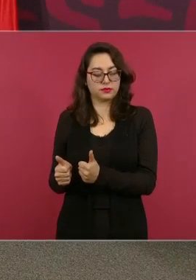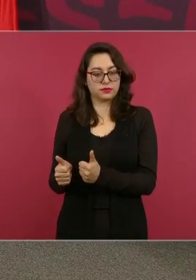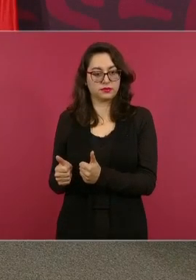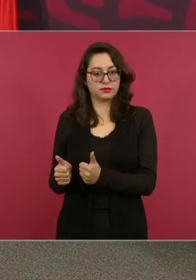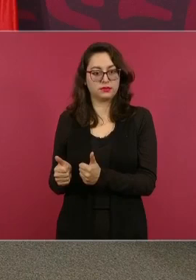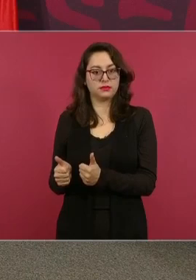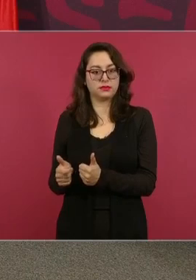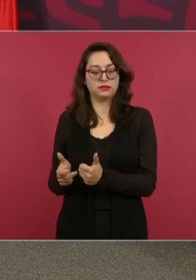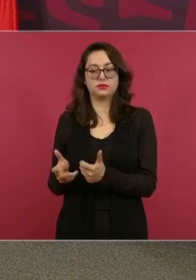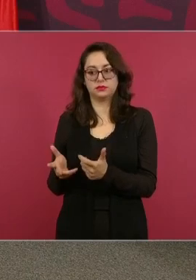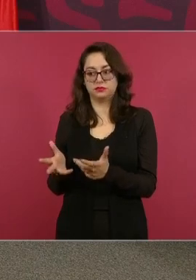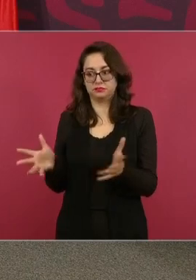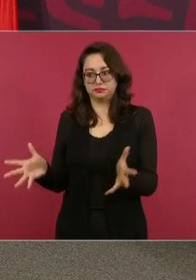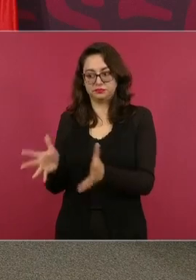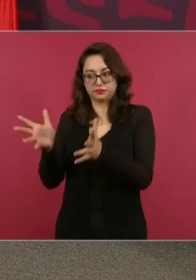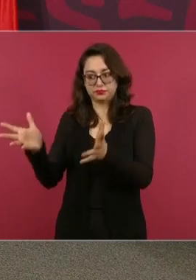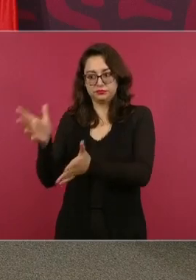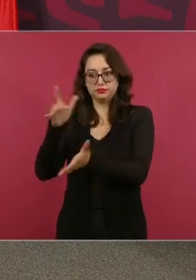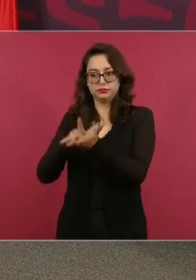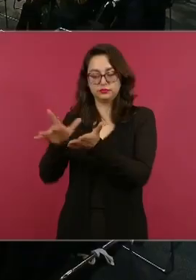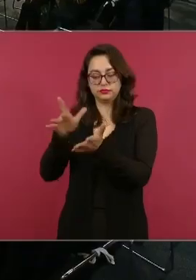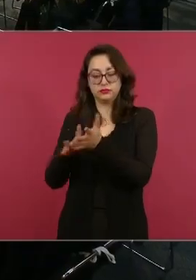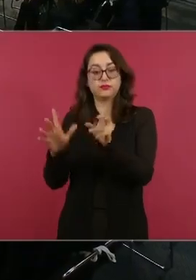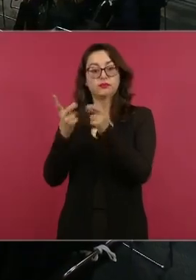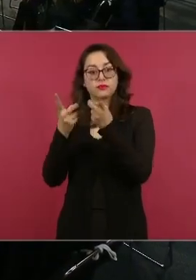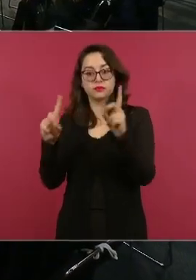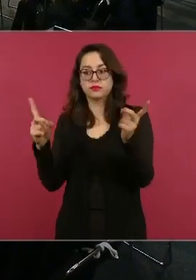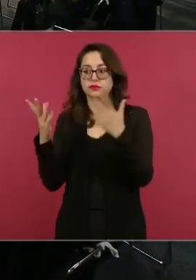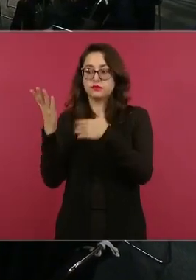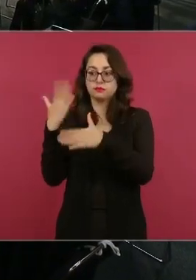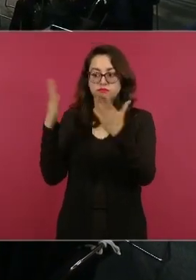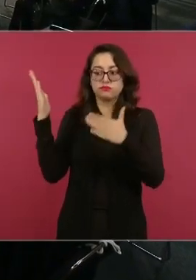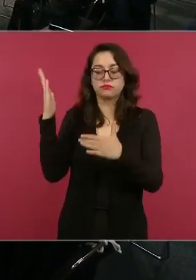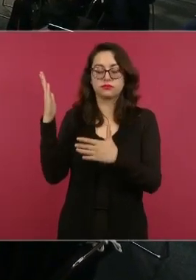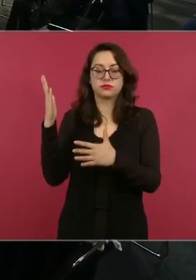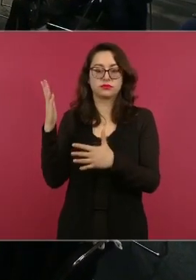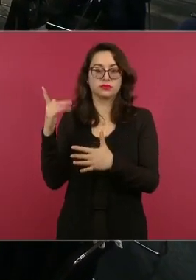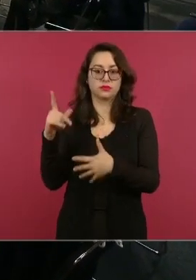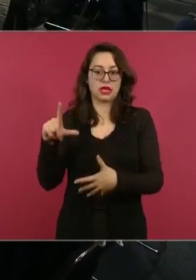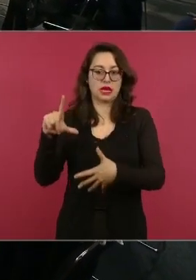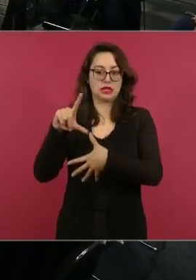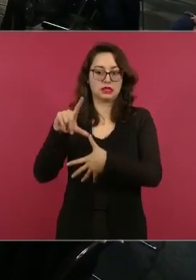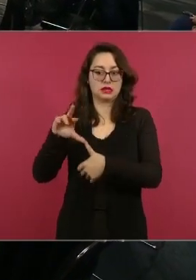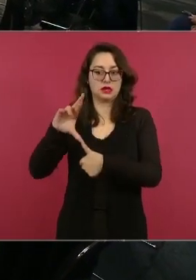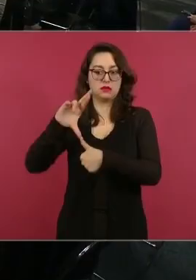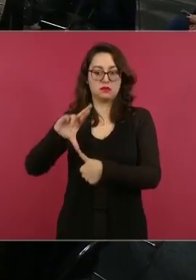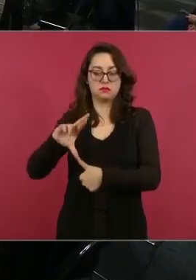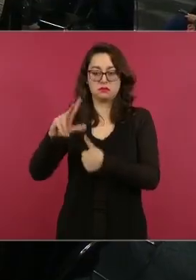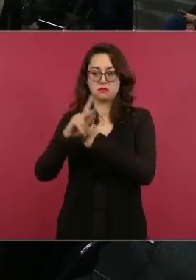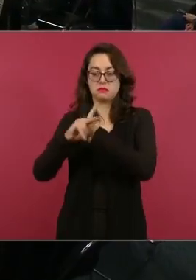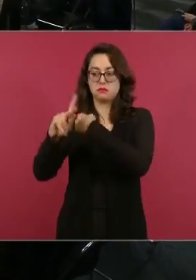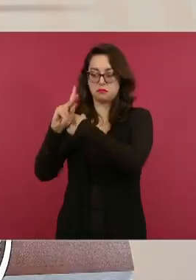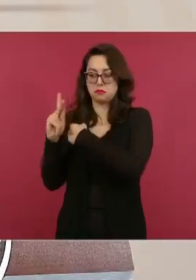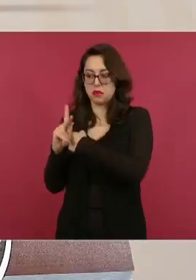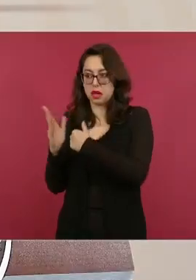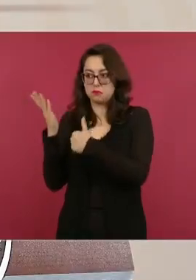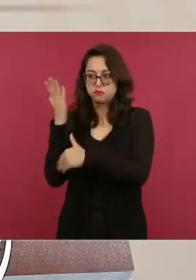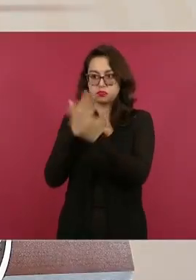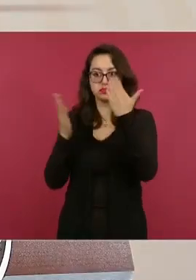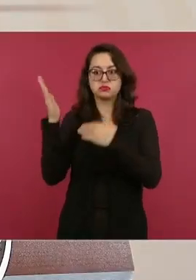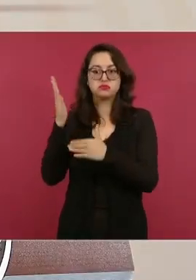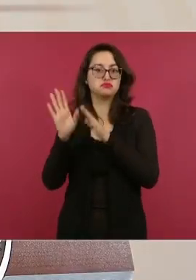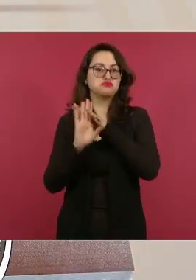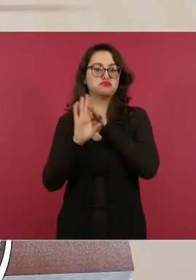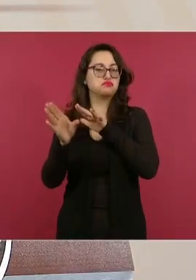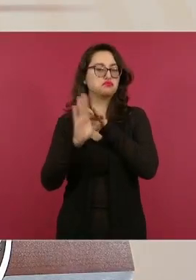con el desarrollo de los pueblos de los países de América Latina y del Caribe enfrentar el problema de la migración